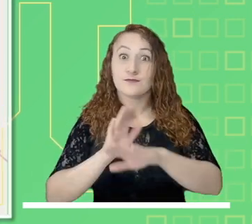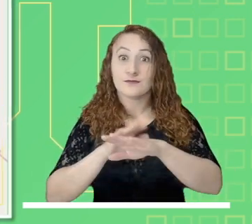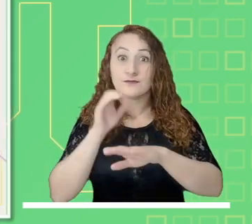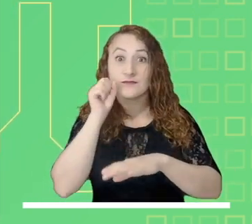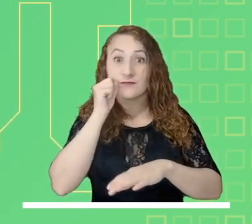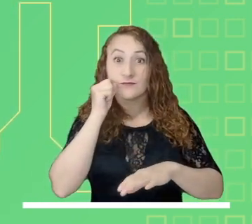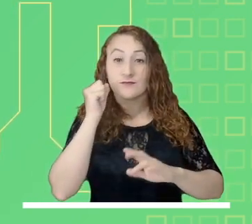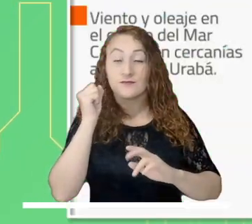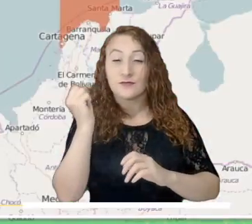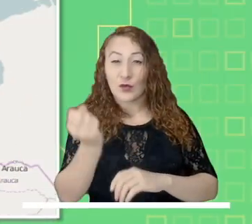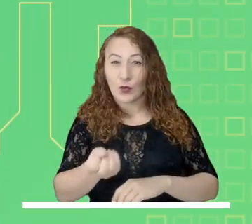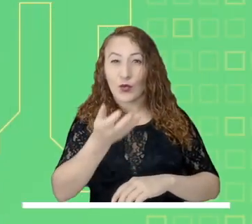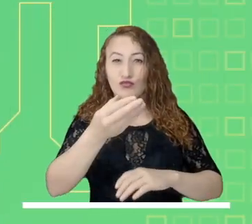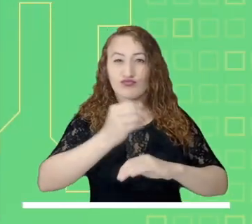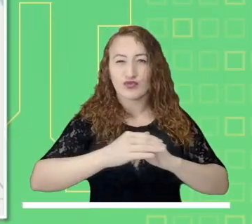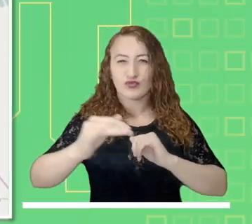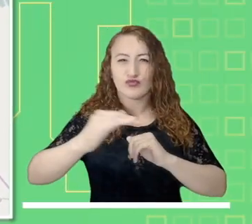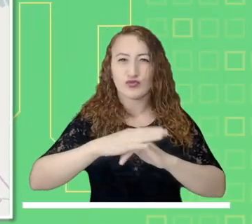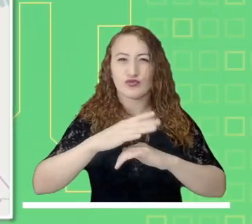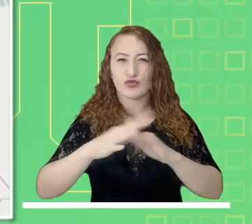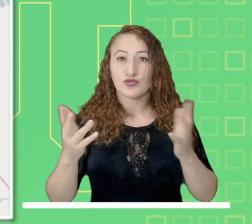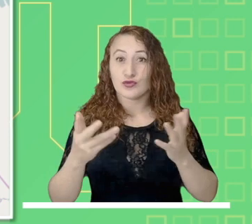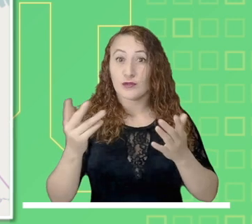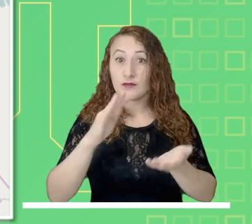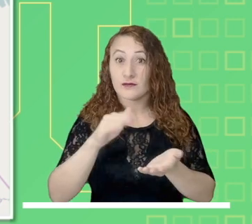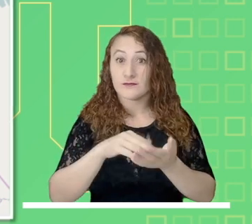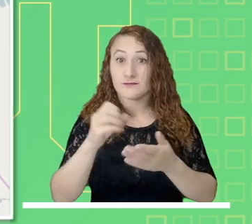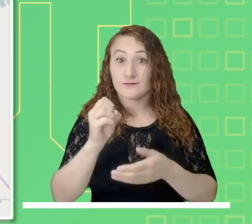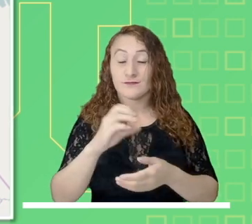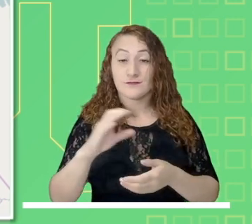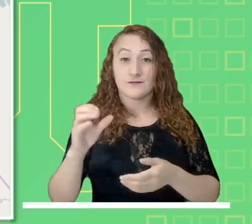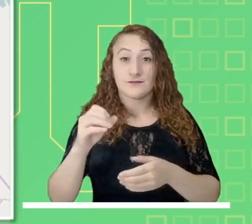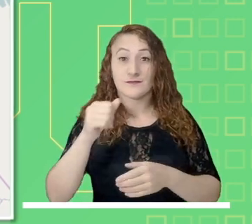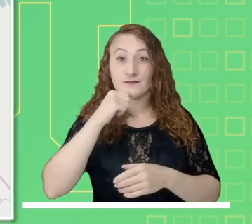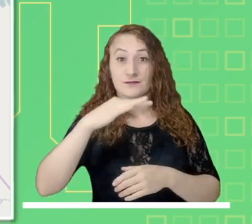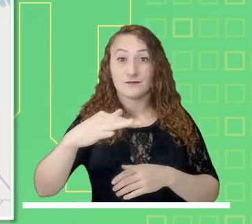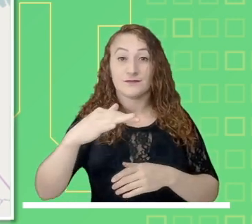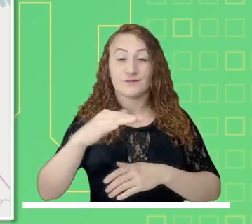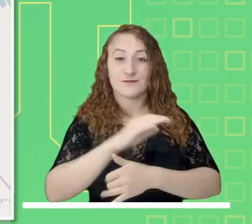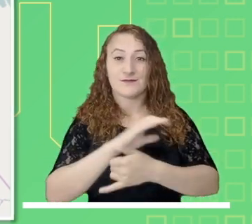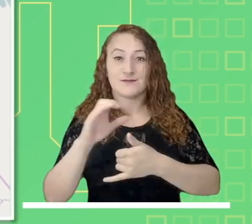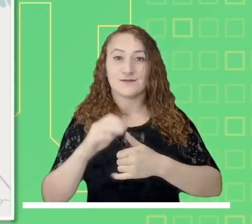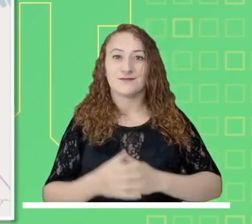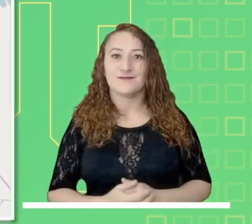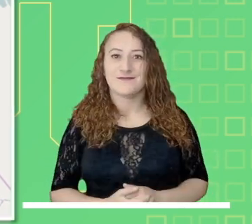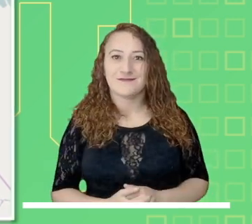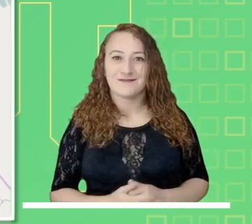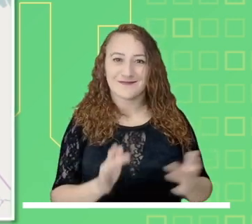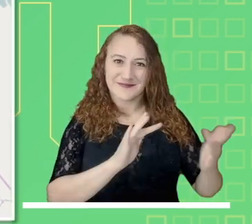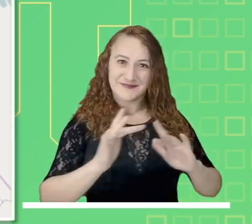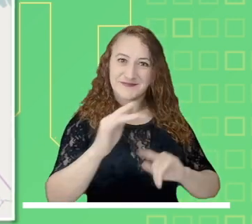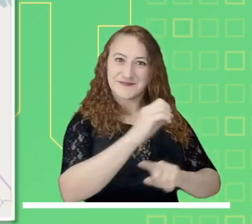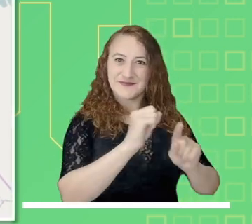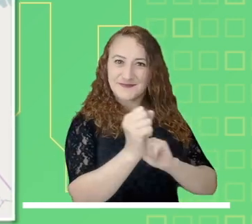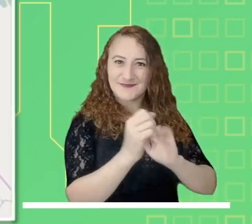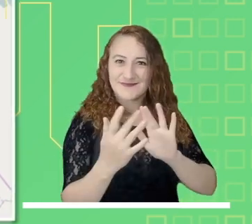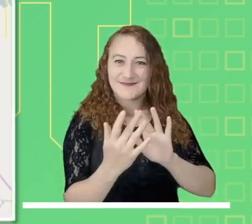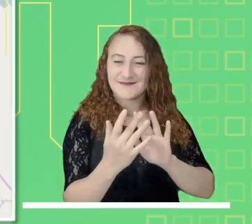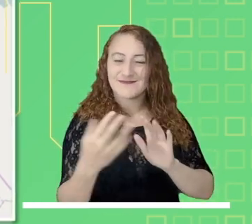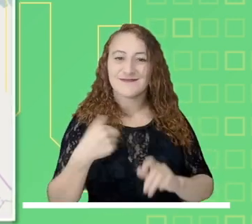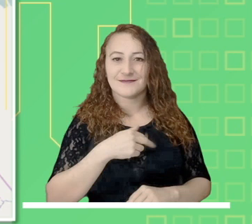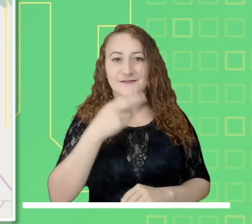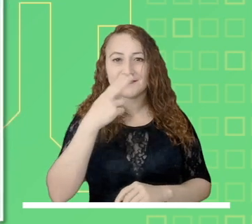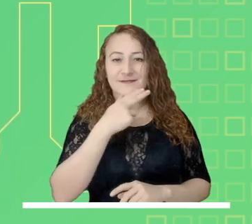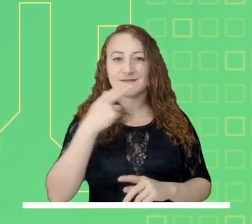Tolima, Rizaralda, Nariño, Cauca y Cundinamarca. Alerta naranja por viento y oleaje en el centro del mar Caribe, así como en las